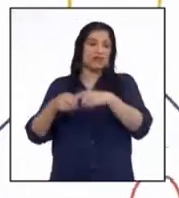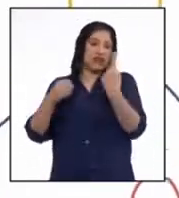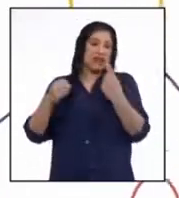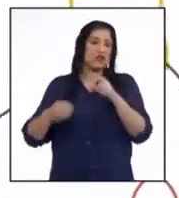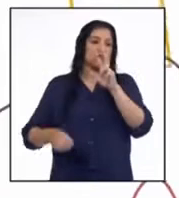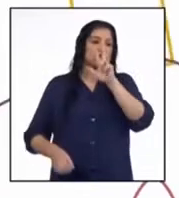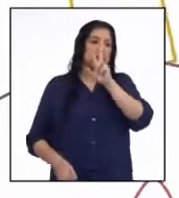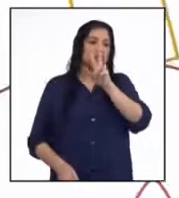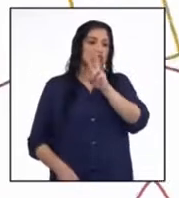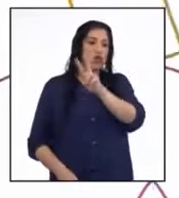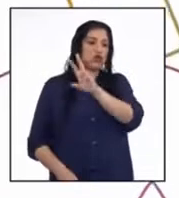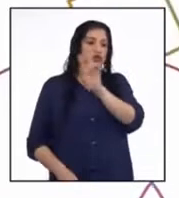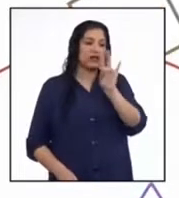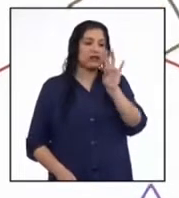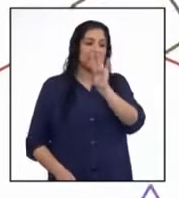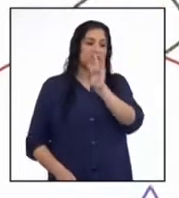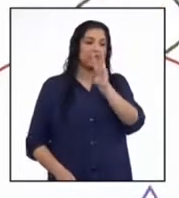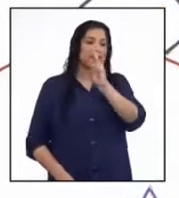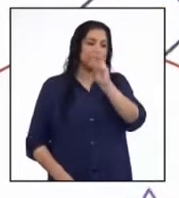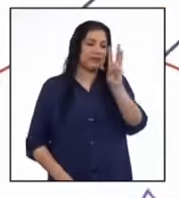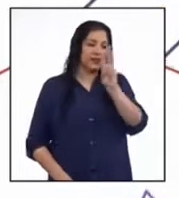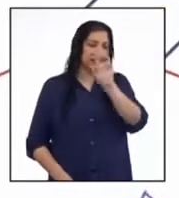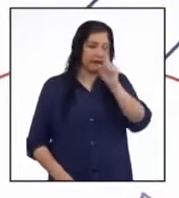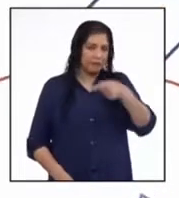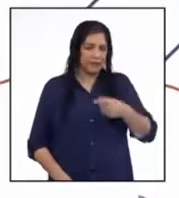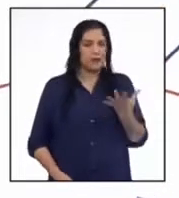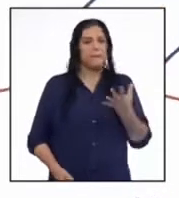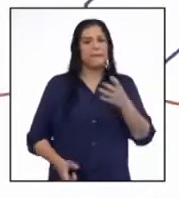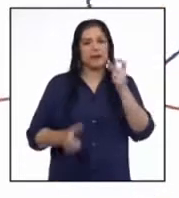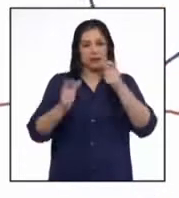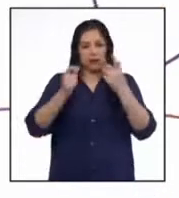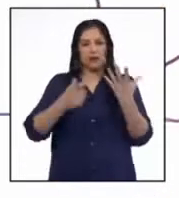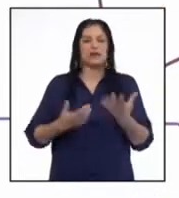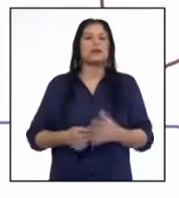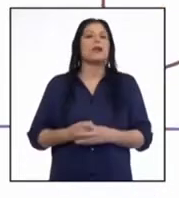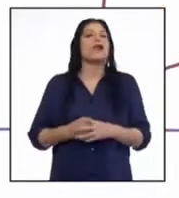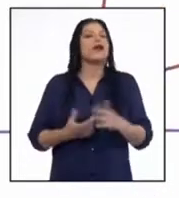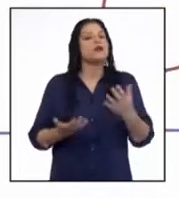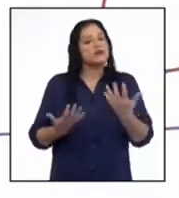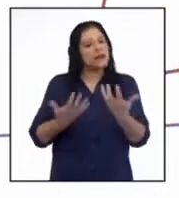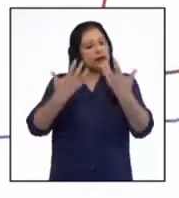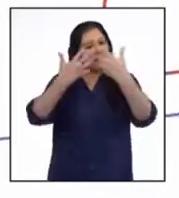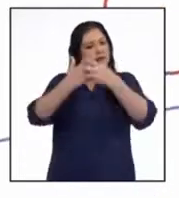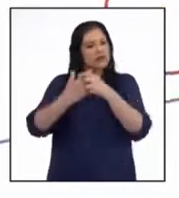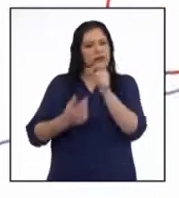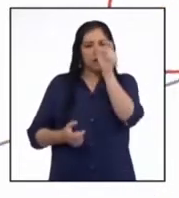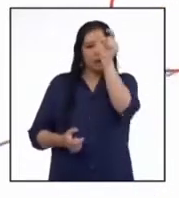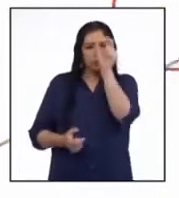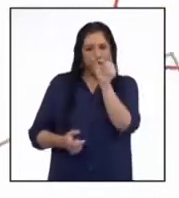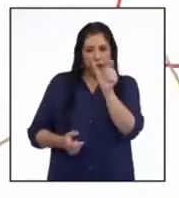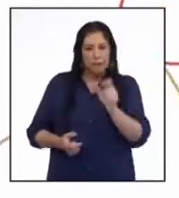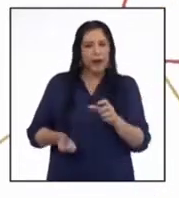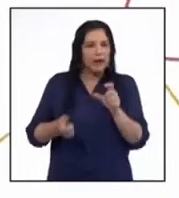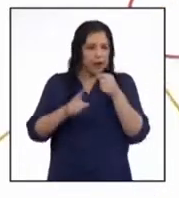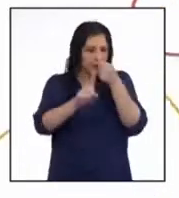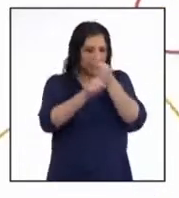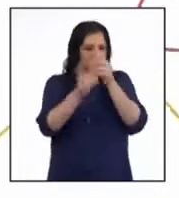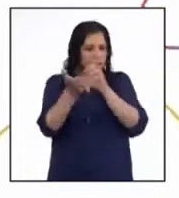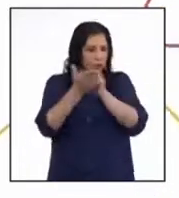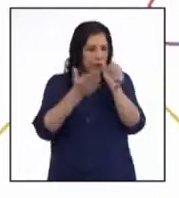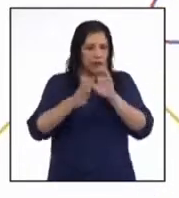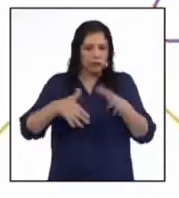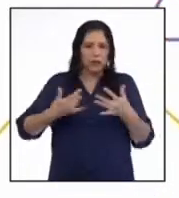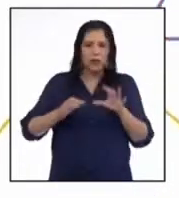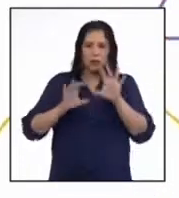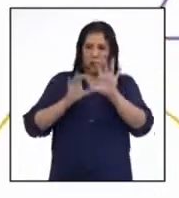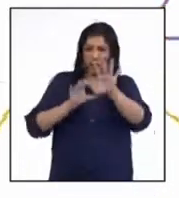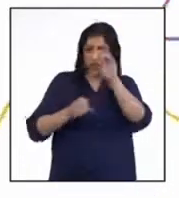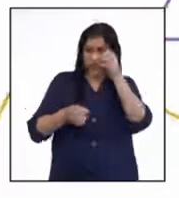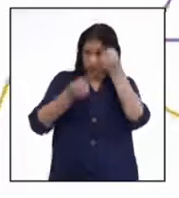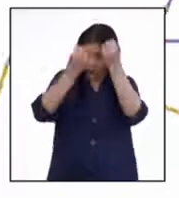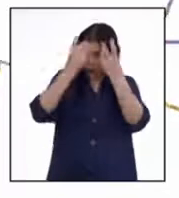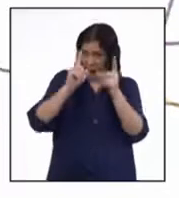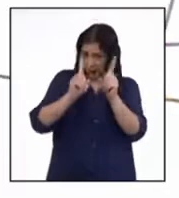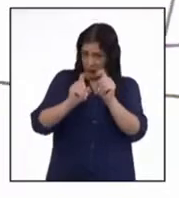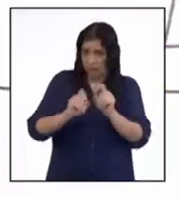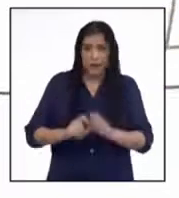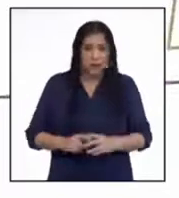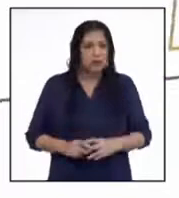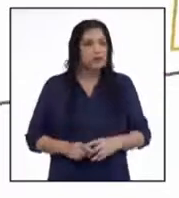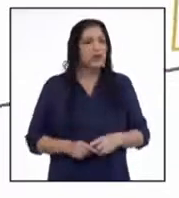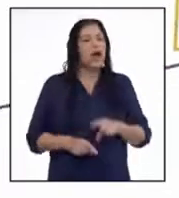266 mil personas. Entonces, al relacionar ambas barras de cada mes, ¿podemos extraer información?